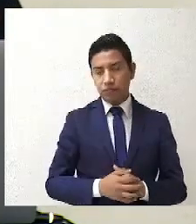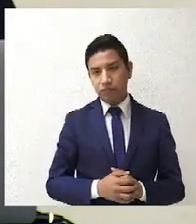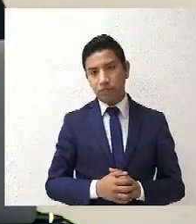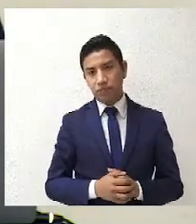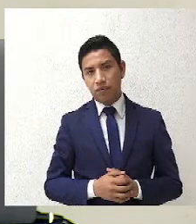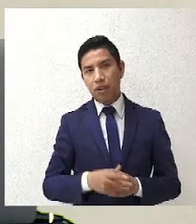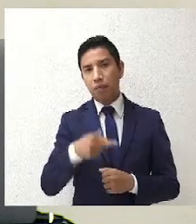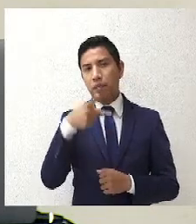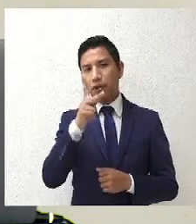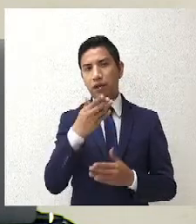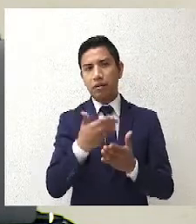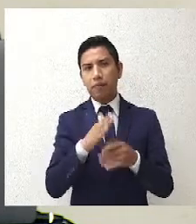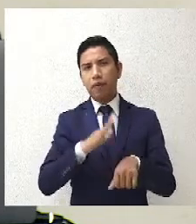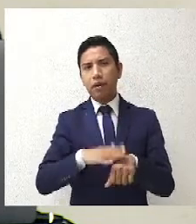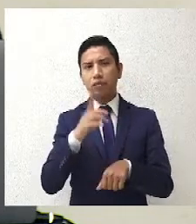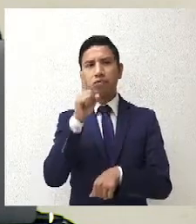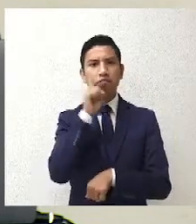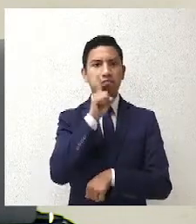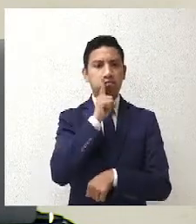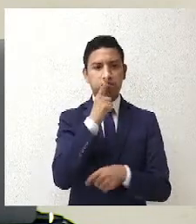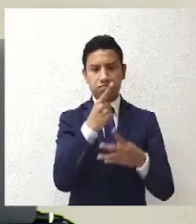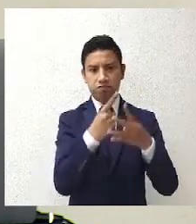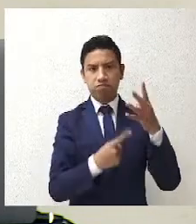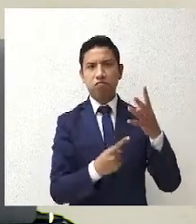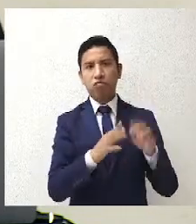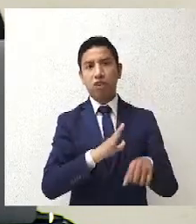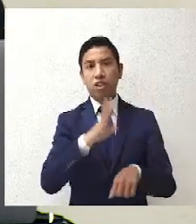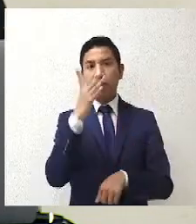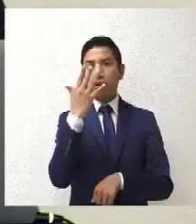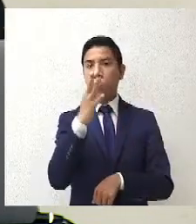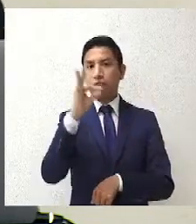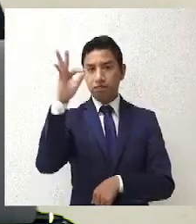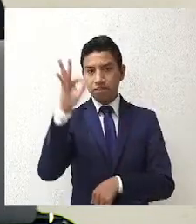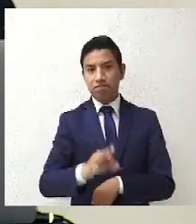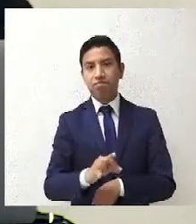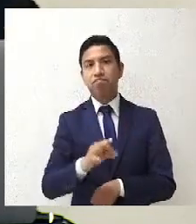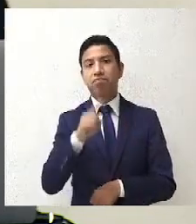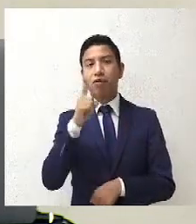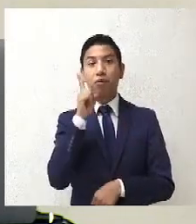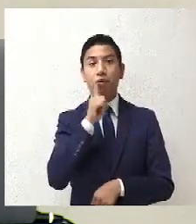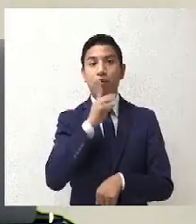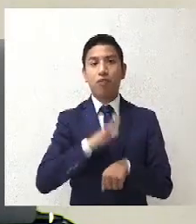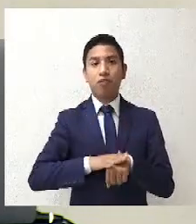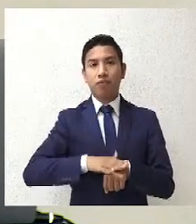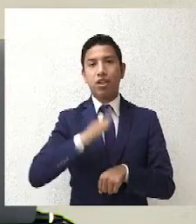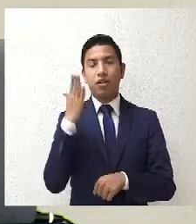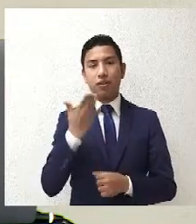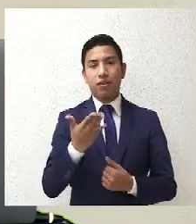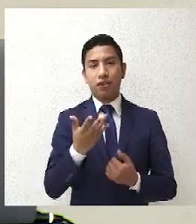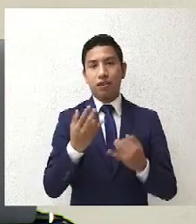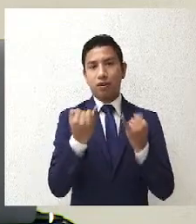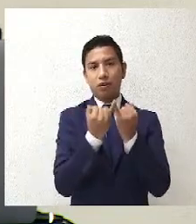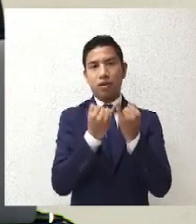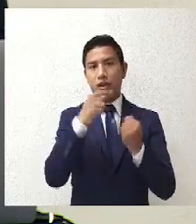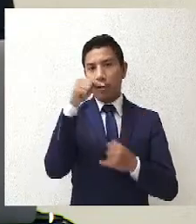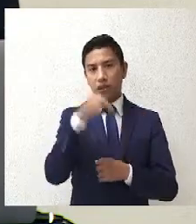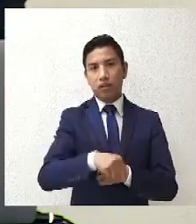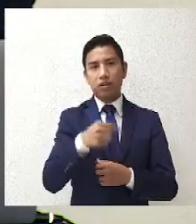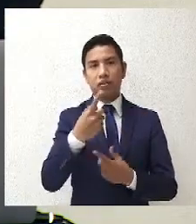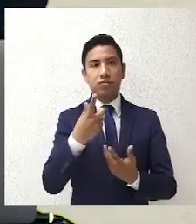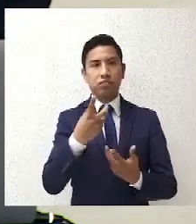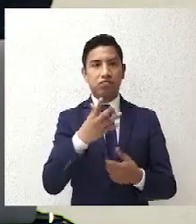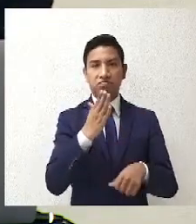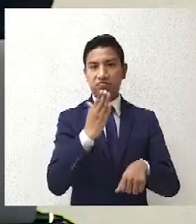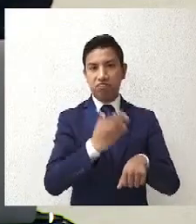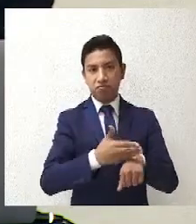pero sí puede haber más mujeres, sí puede haber más del 50% de mujeres, y eso se dijo en esta sentencia, un